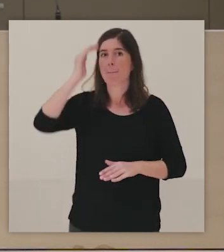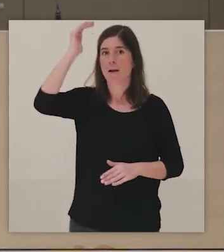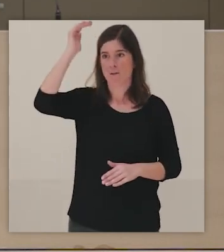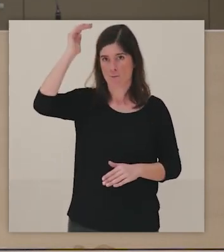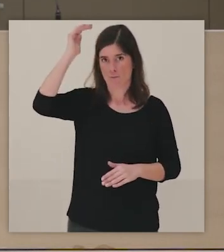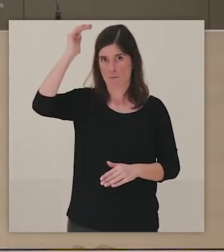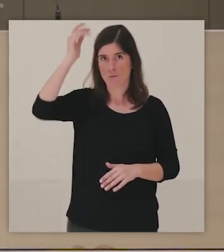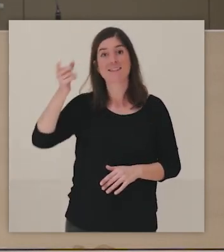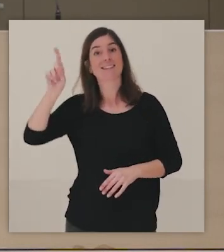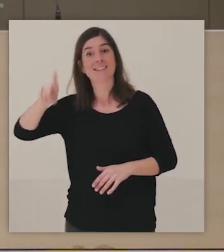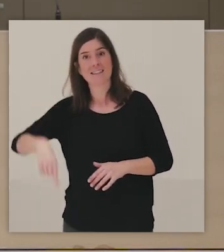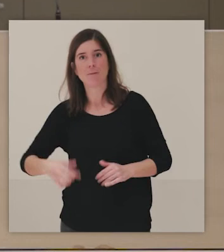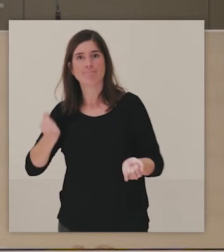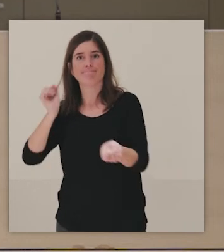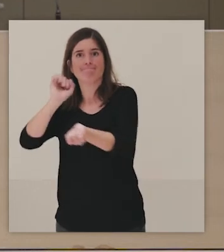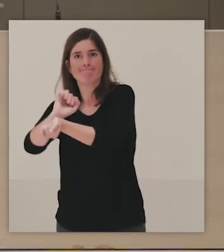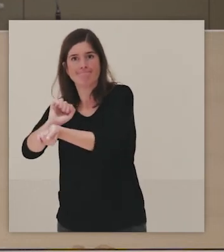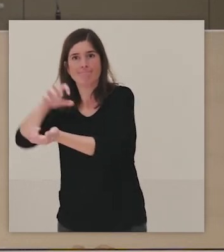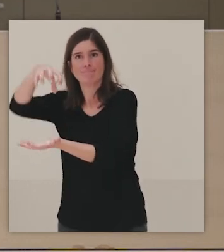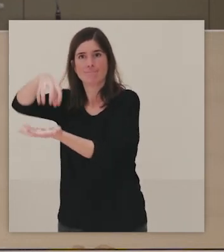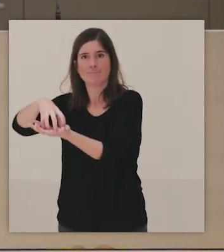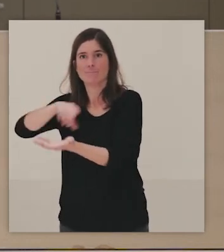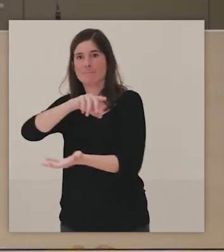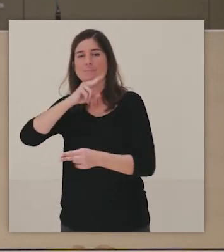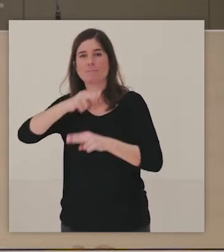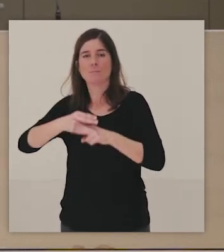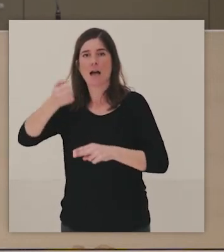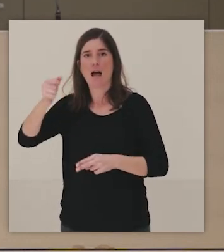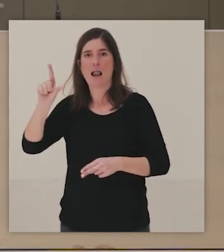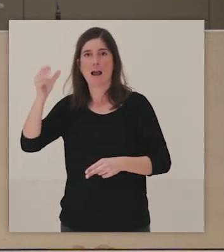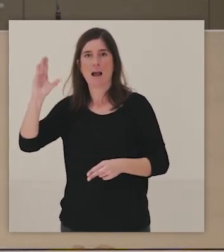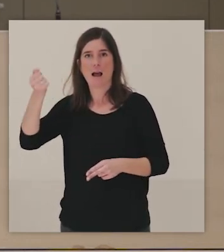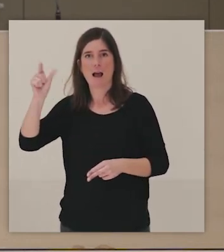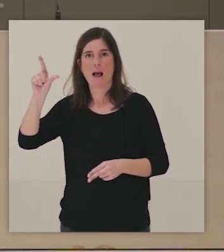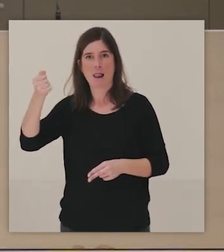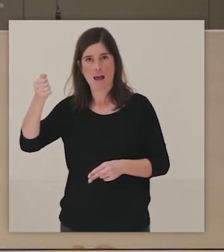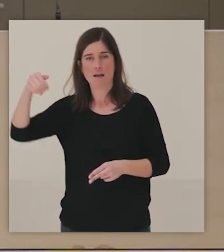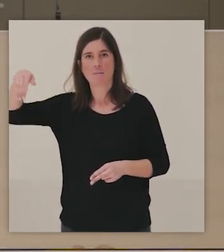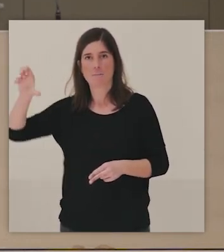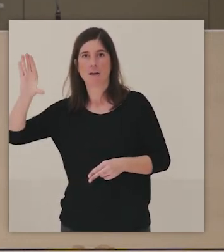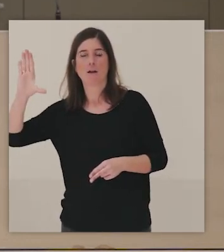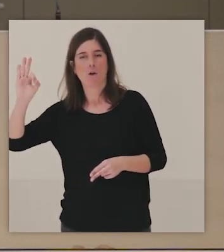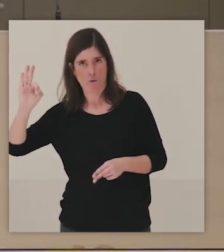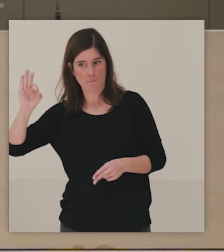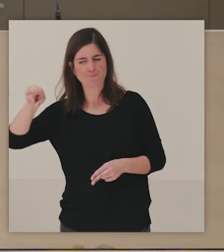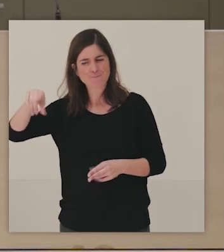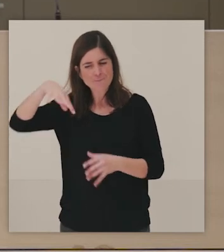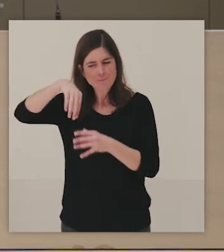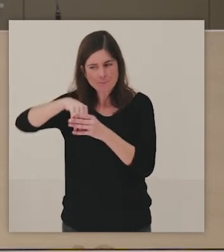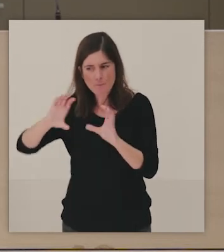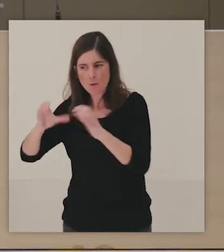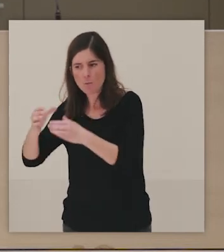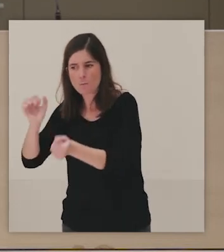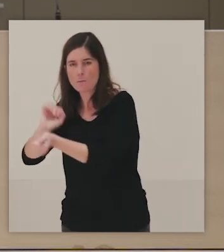Y el centro penitenciario de Alcalá Meco. Era un colectivo, un grupo de mujeres del